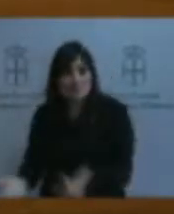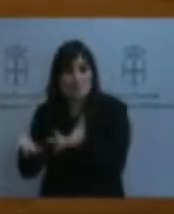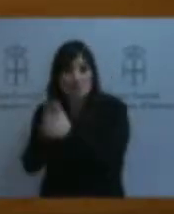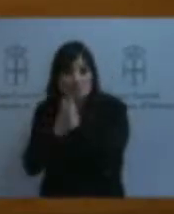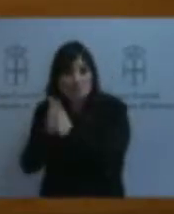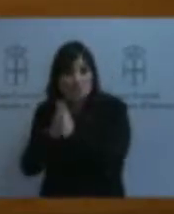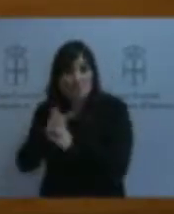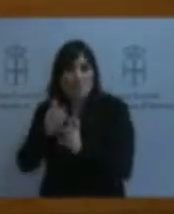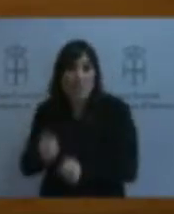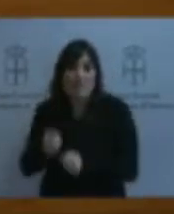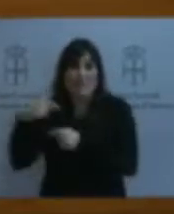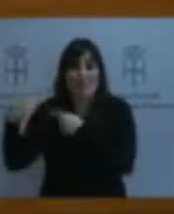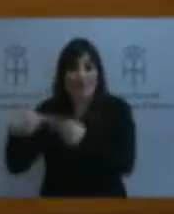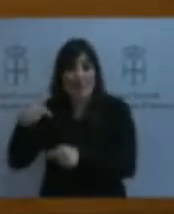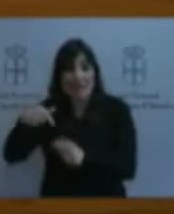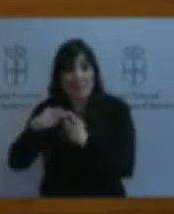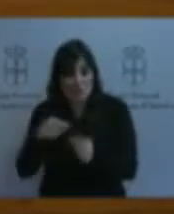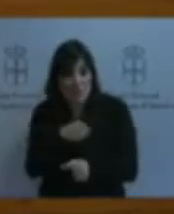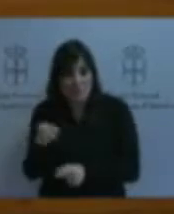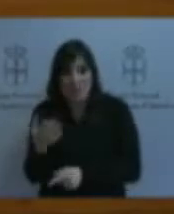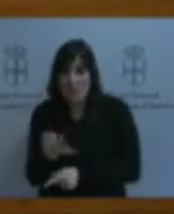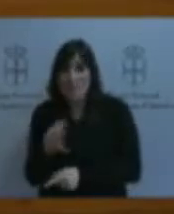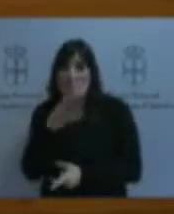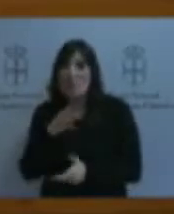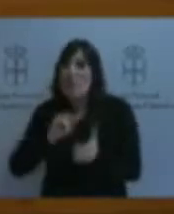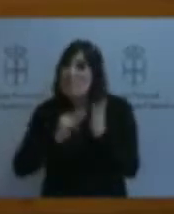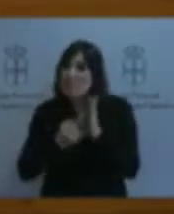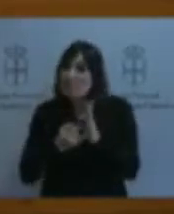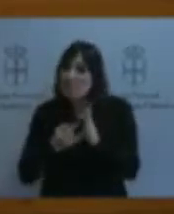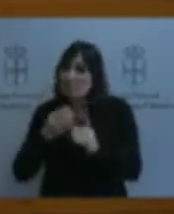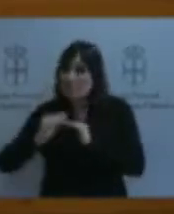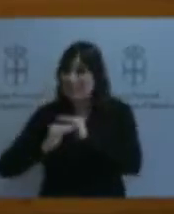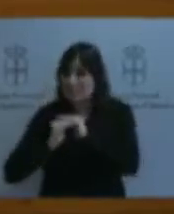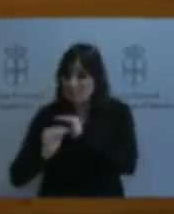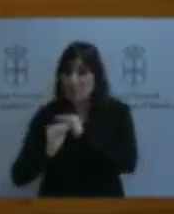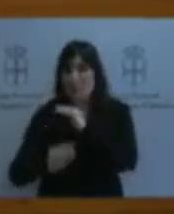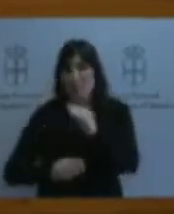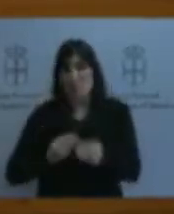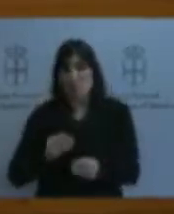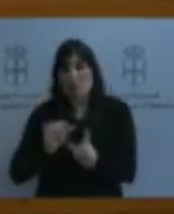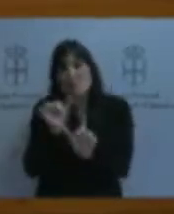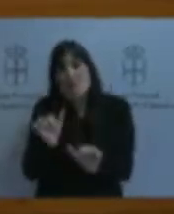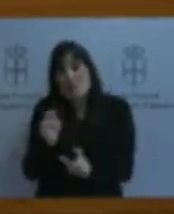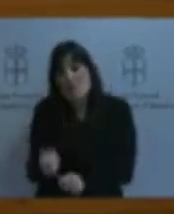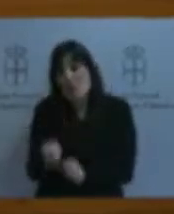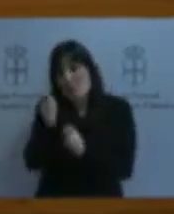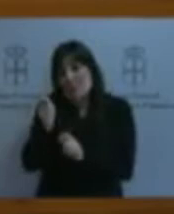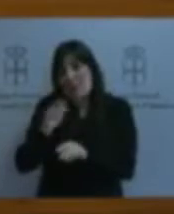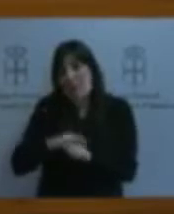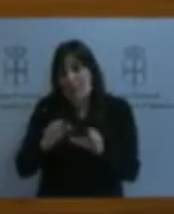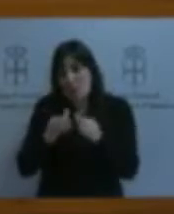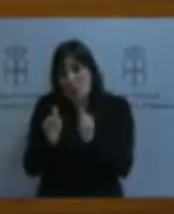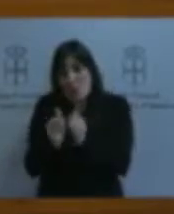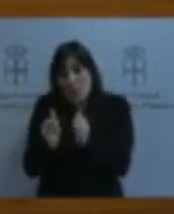dado que se utilizan métodos de pesca sostenibles, que es una forma de pesca a pequeña escala que genera, además, miles de puestos de